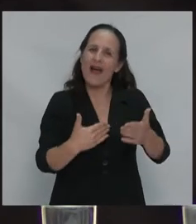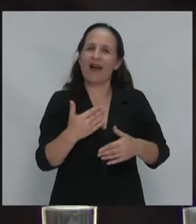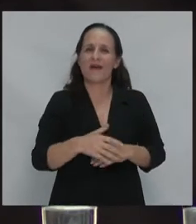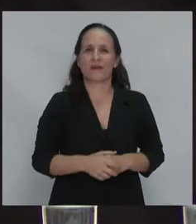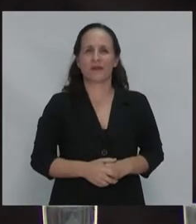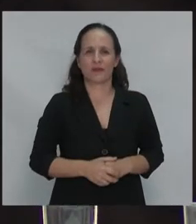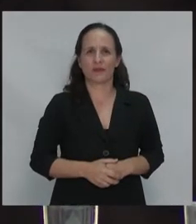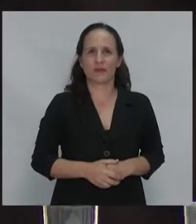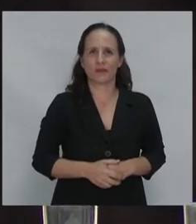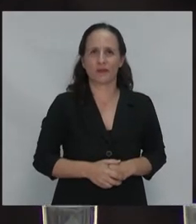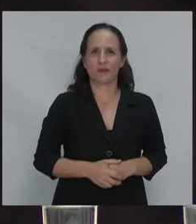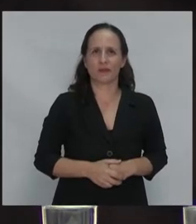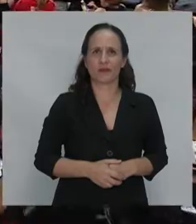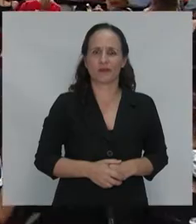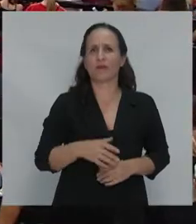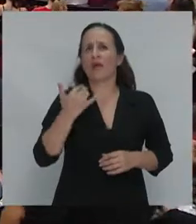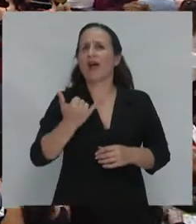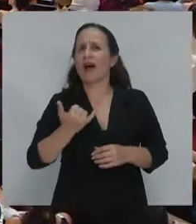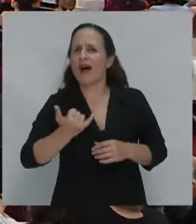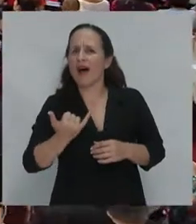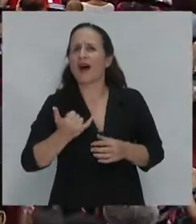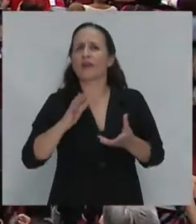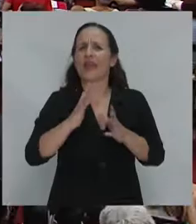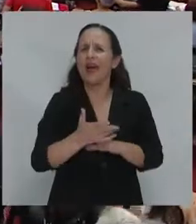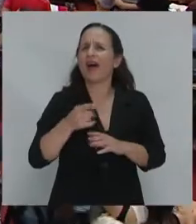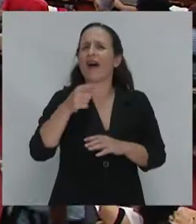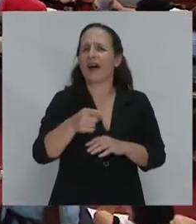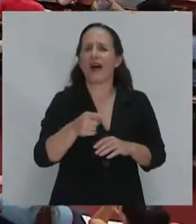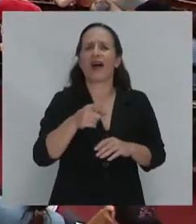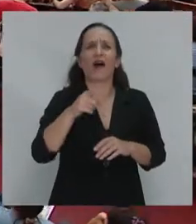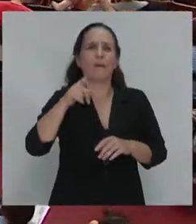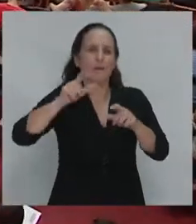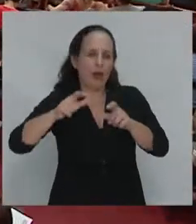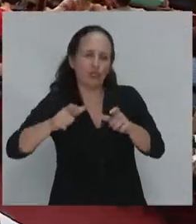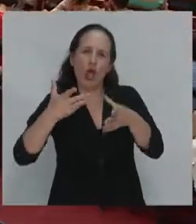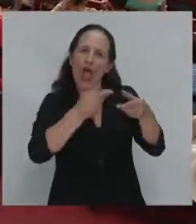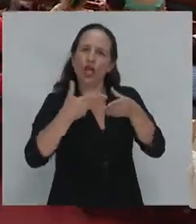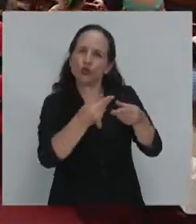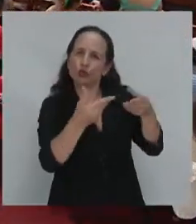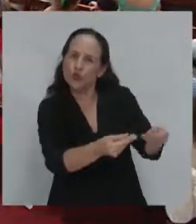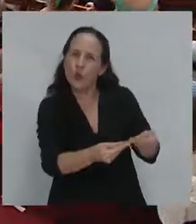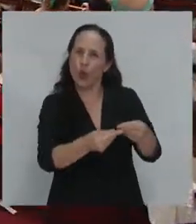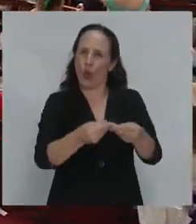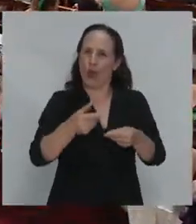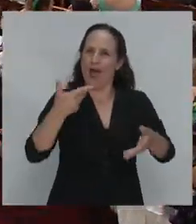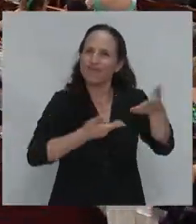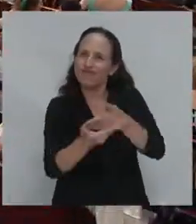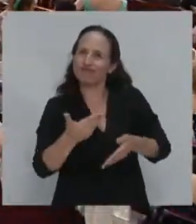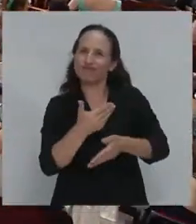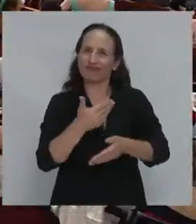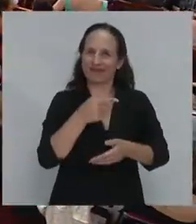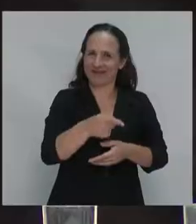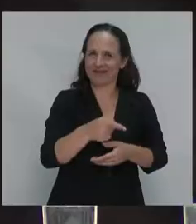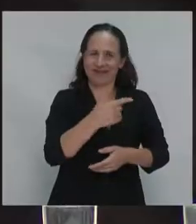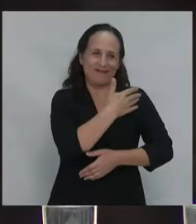redes sociales no redes sociales de internet sino redes de apoyo social de solidaridad